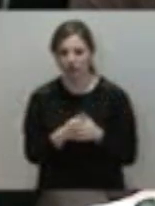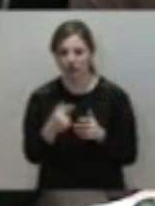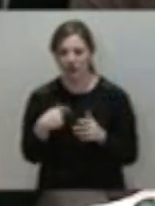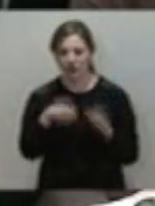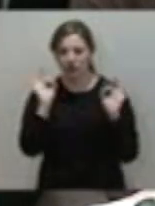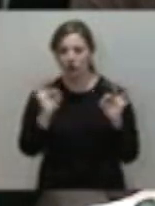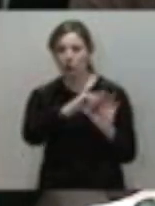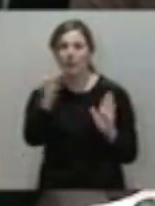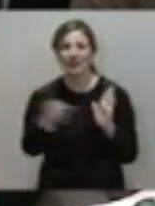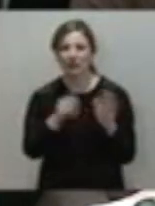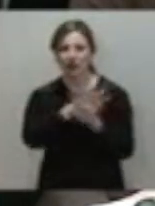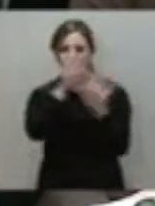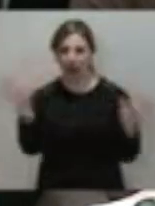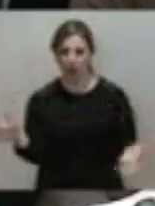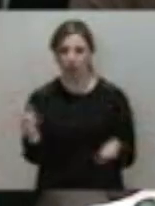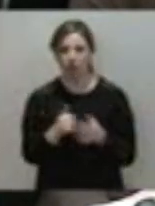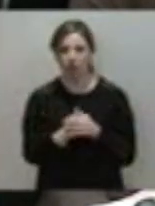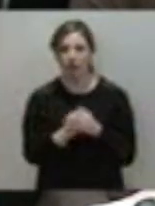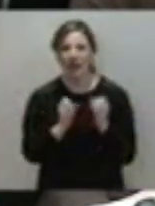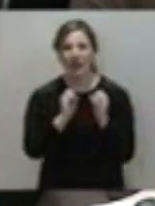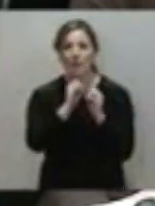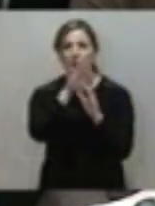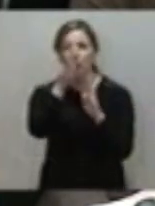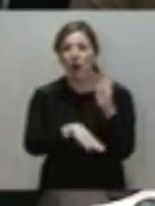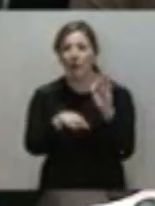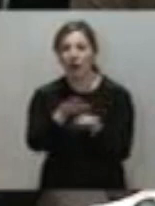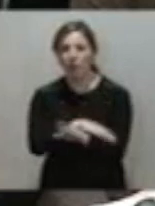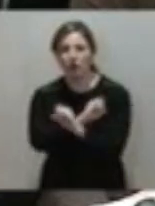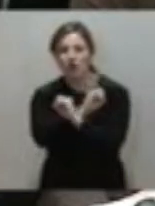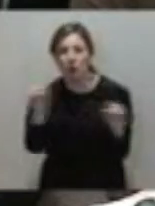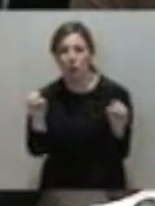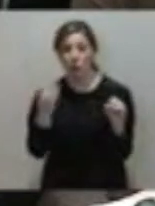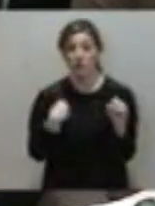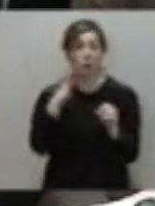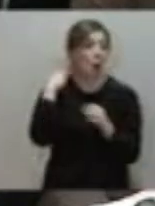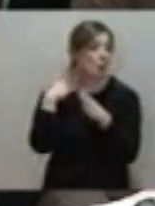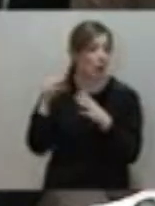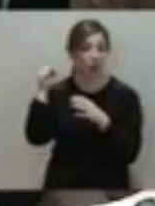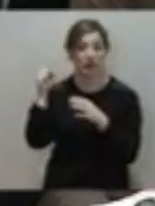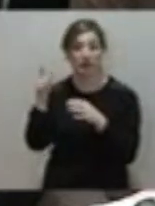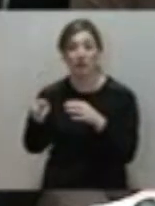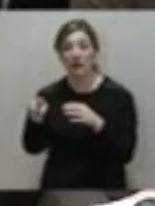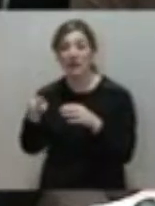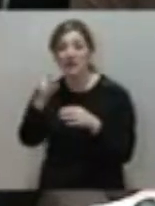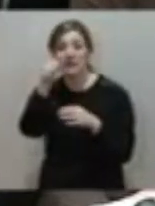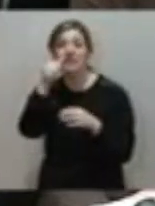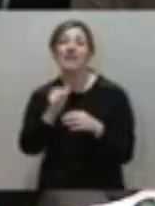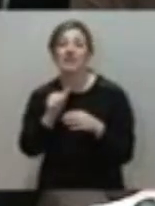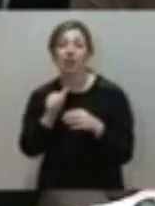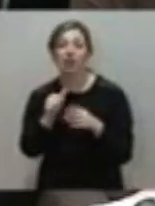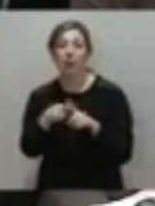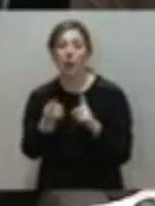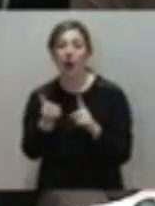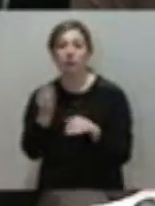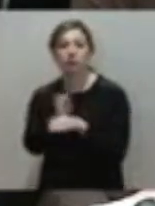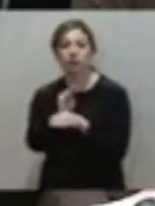absolutamente claro. En ningún programa de gobierno negociado entre Pablo Iglesias y Pedro Sánchez va a estar el fin de las ayudas